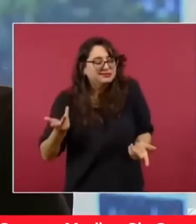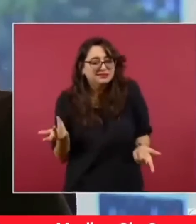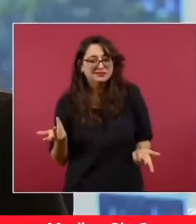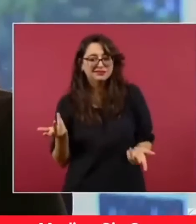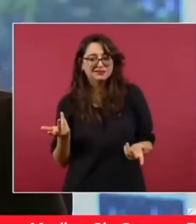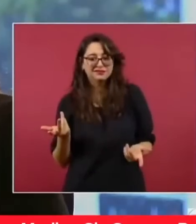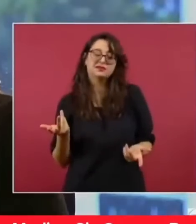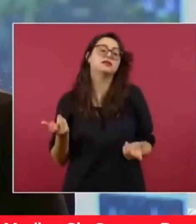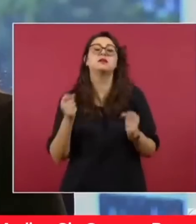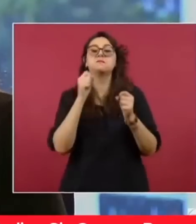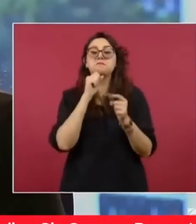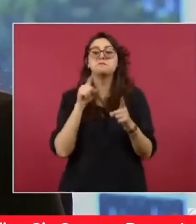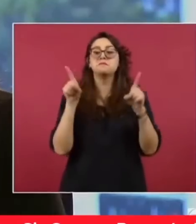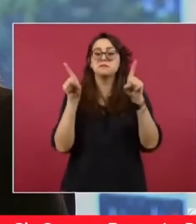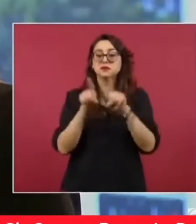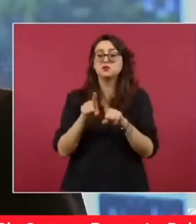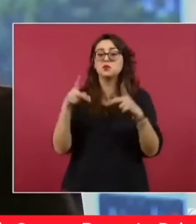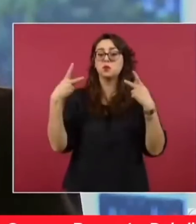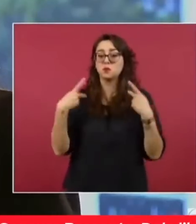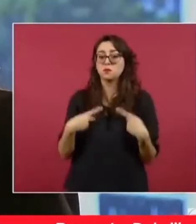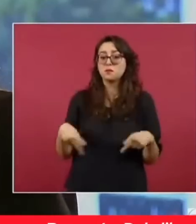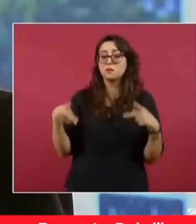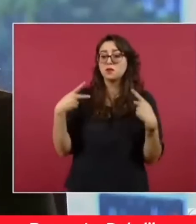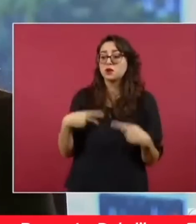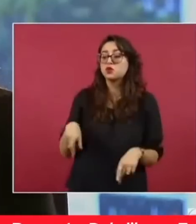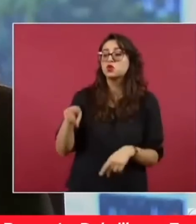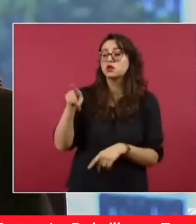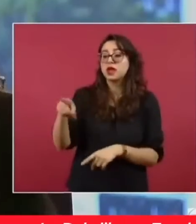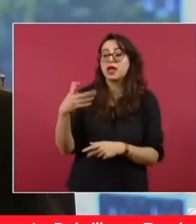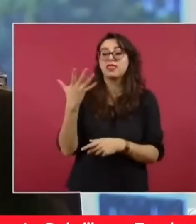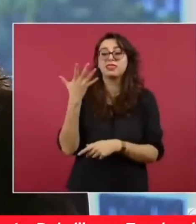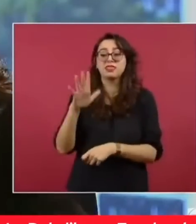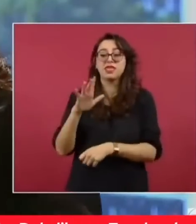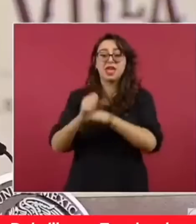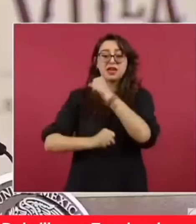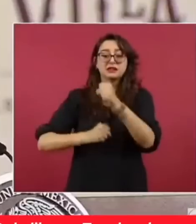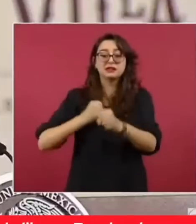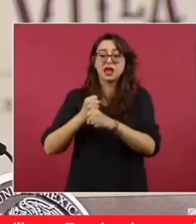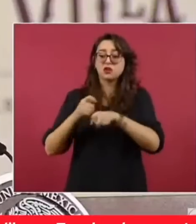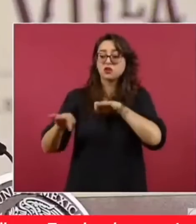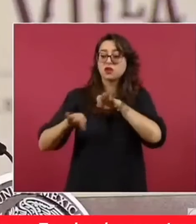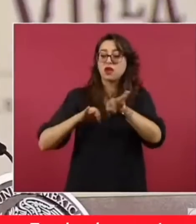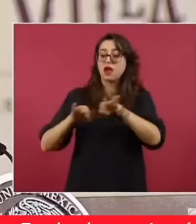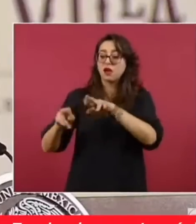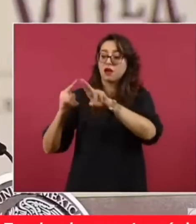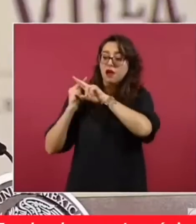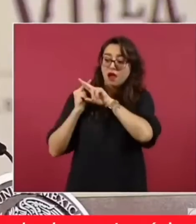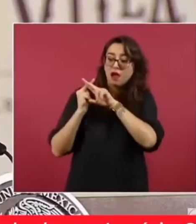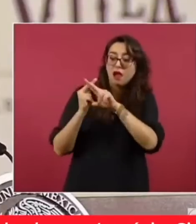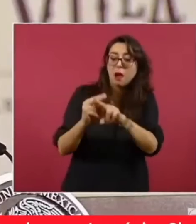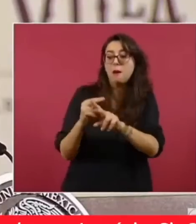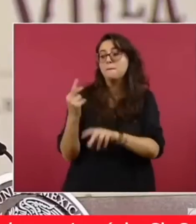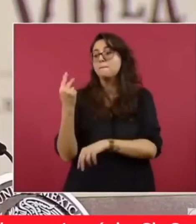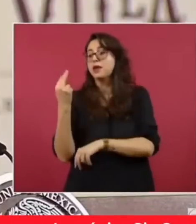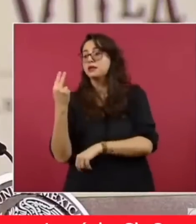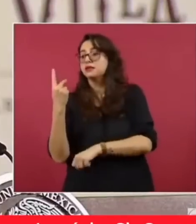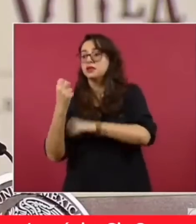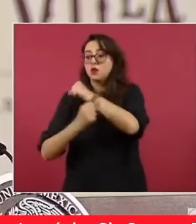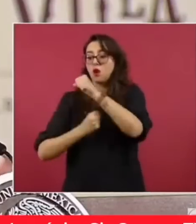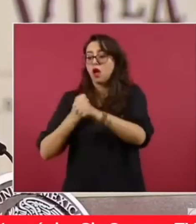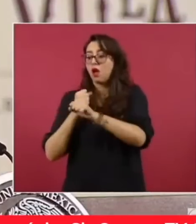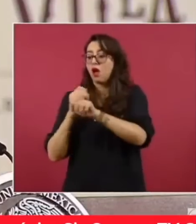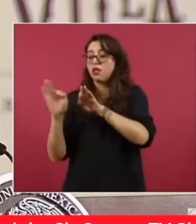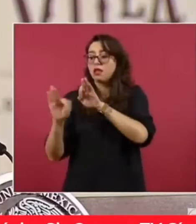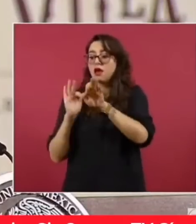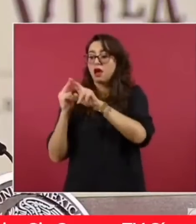trabajadores que tienen 25 años y 10 años de servicio una medalla de oro por su trayectoria y servicio, según